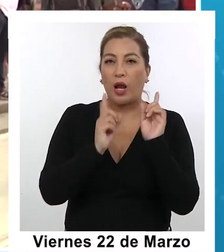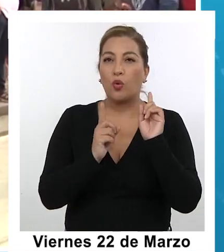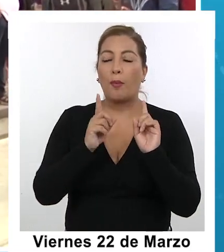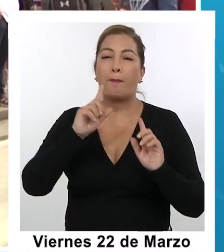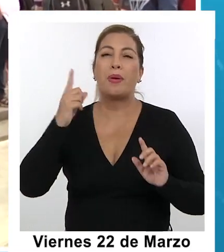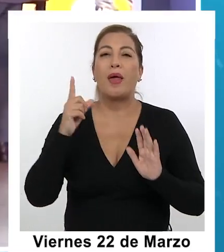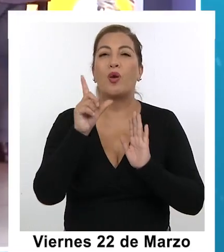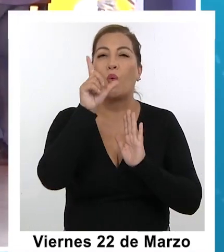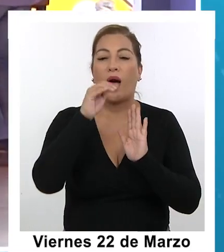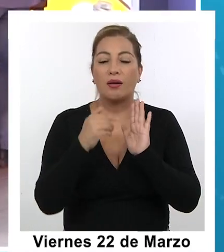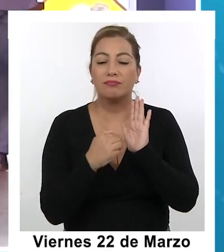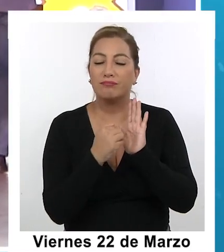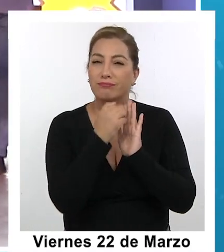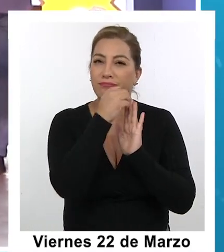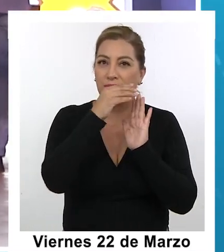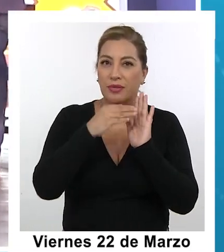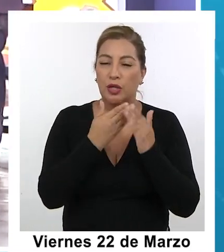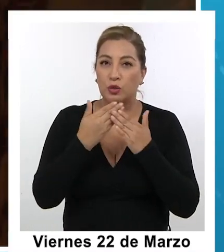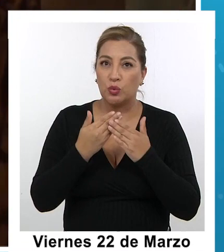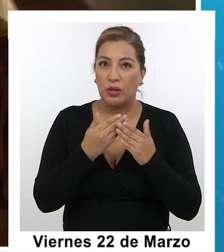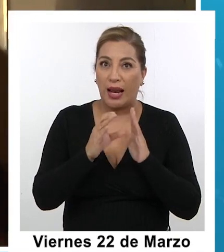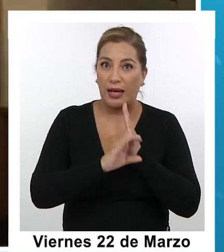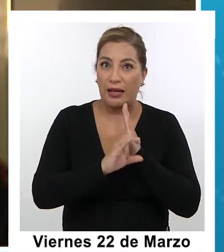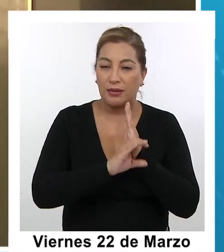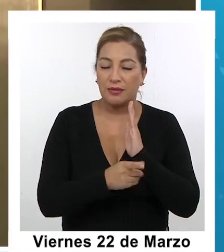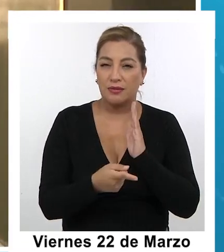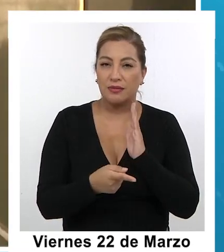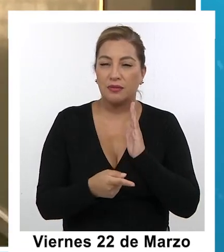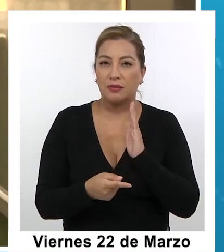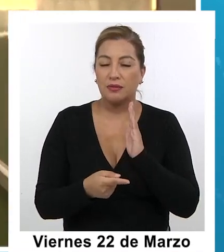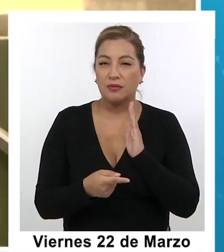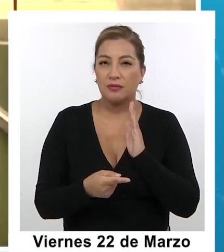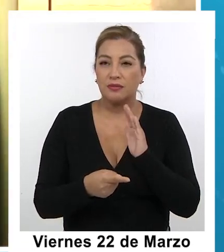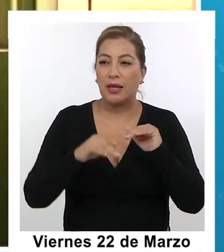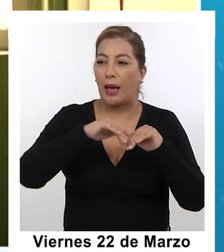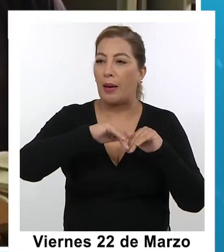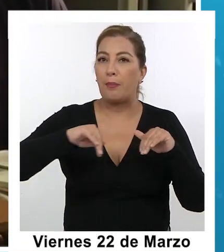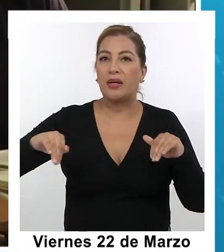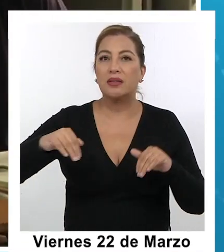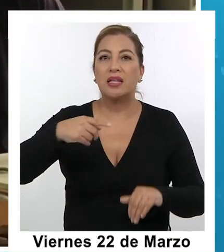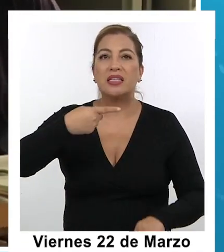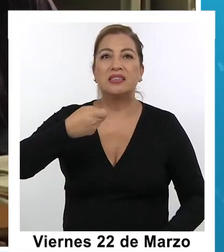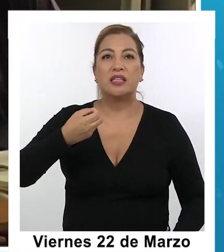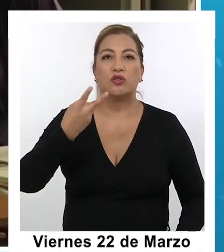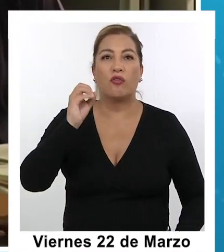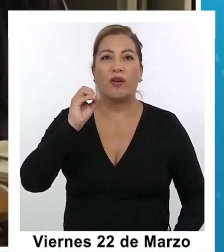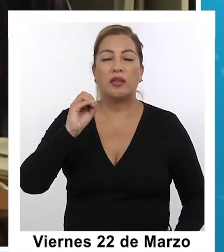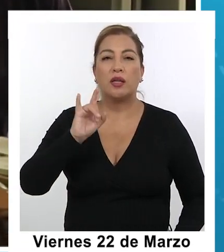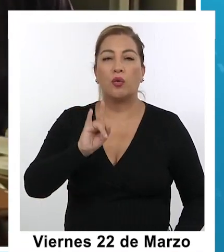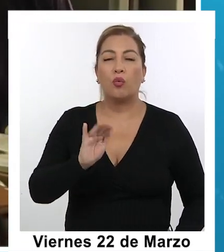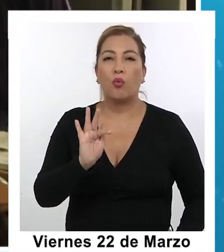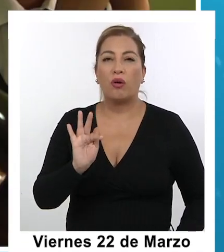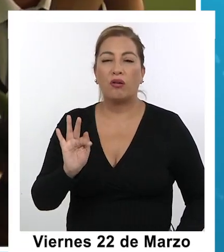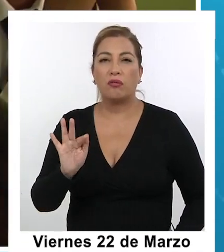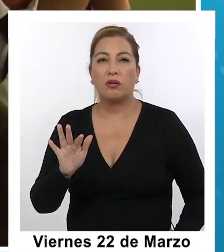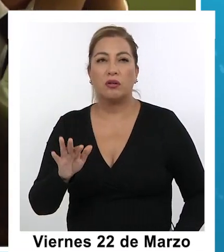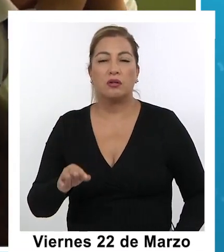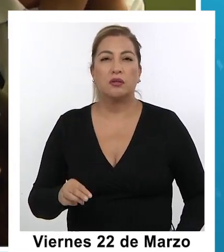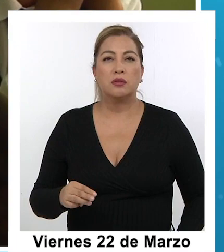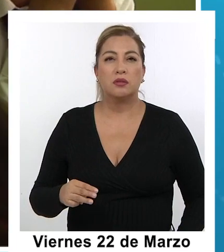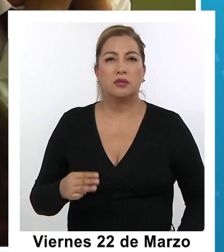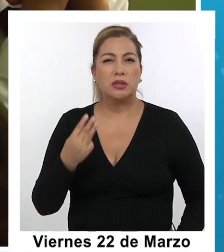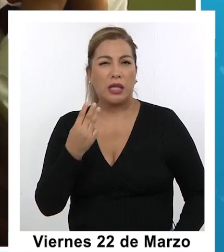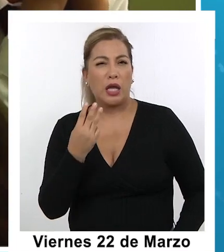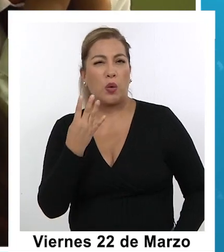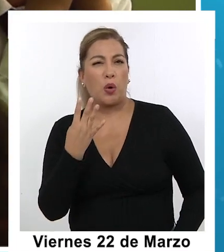¿no es cierto? De de de la de la carrera, eh tiene aparte ciento veinte uefes, ¿ya? Que son cerca cuatro millones de